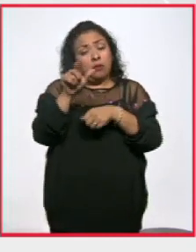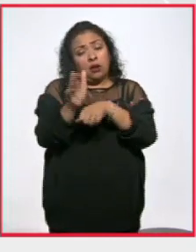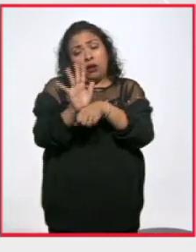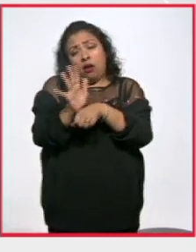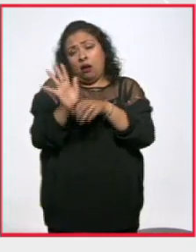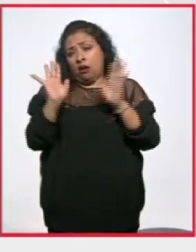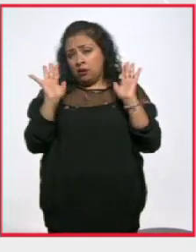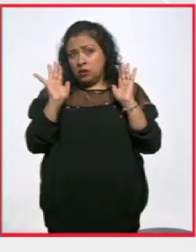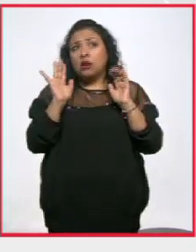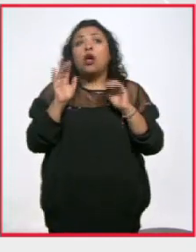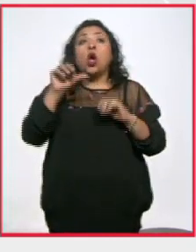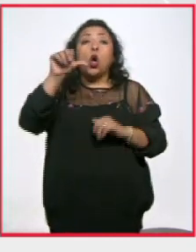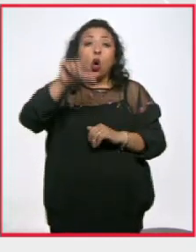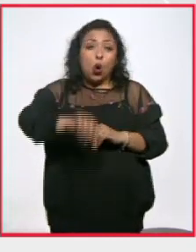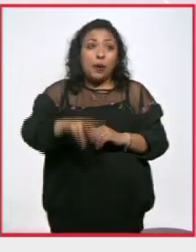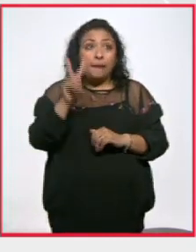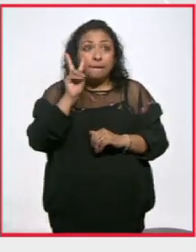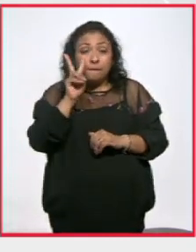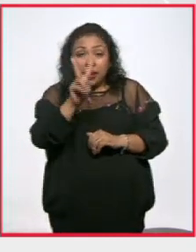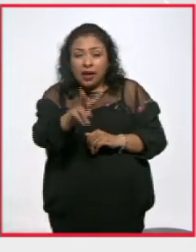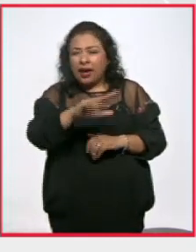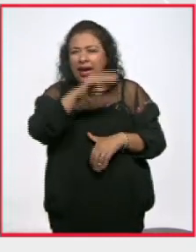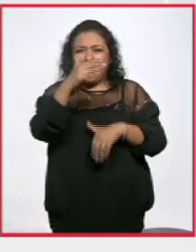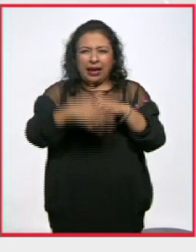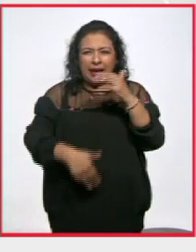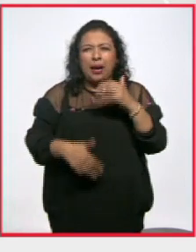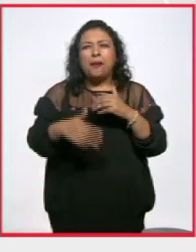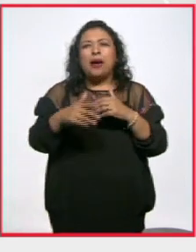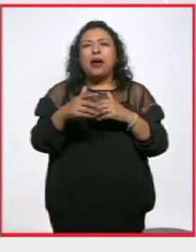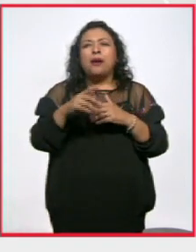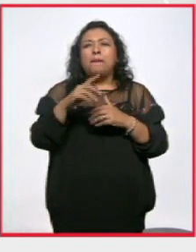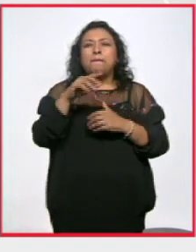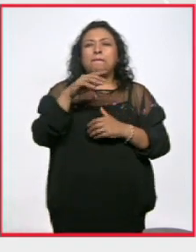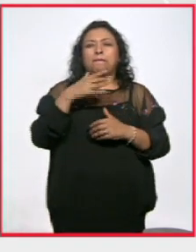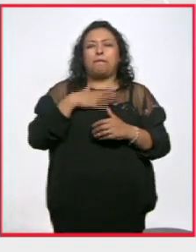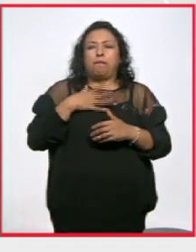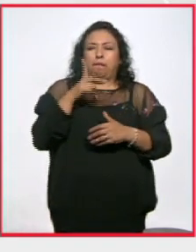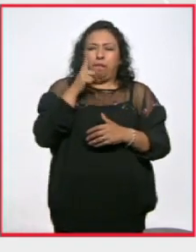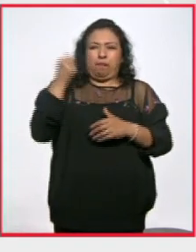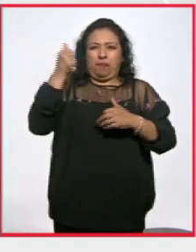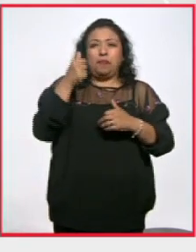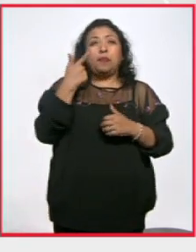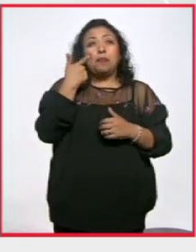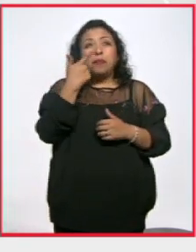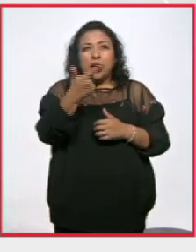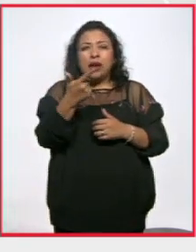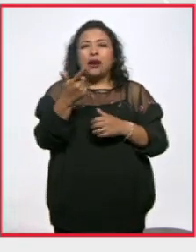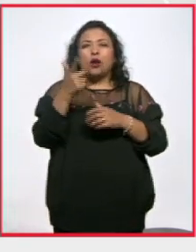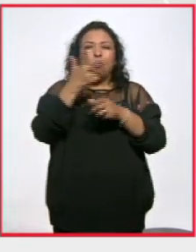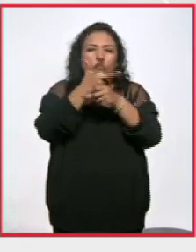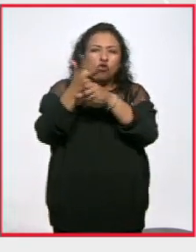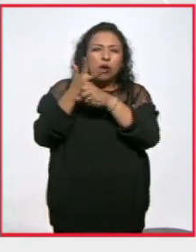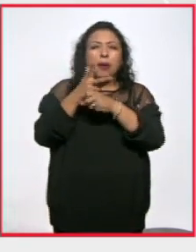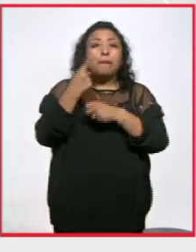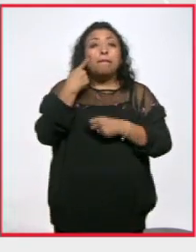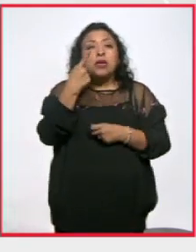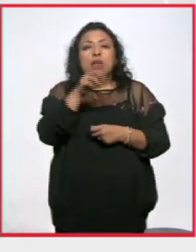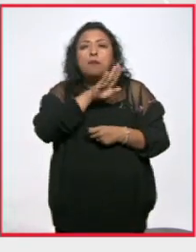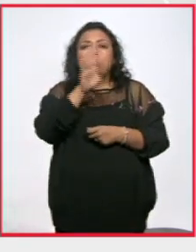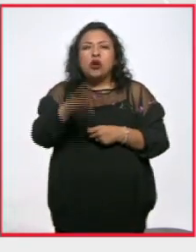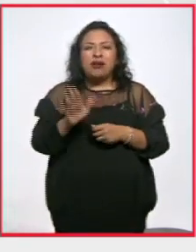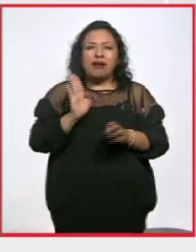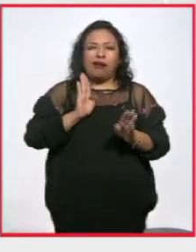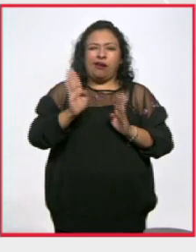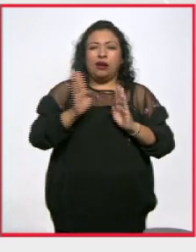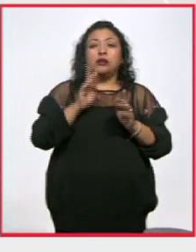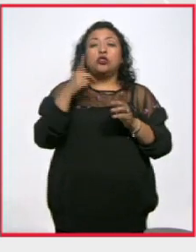supuesto, no se queda ajeno. De hecho, hoy no se pierdan, después de Me canso, ganso, Mirar morir, el ejército de la noche de Iguala, un documental